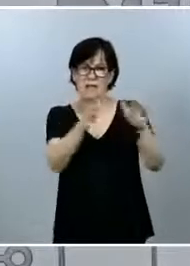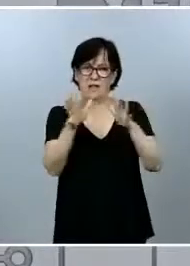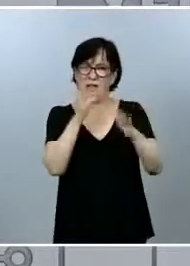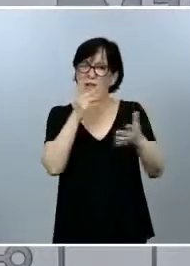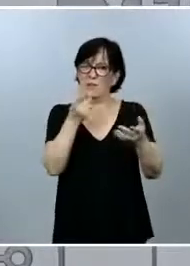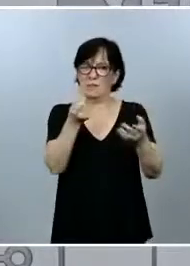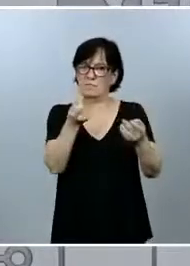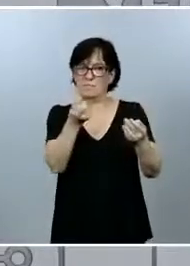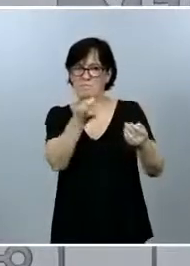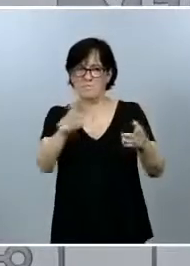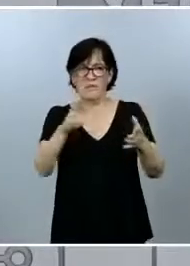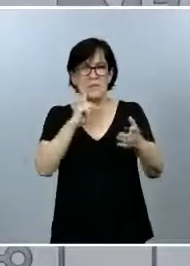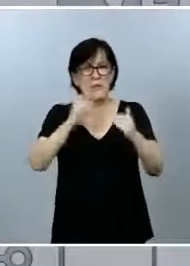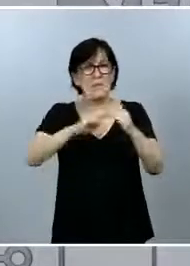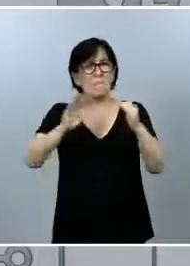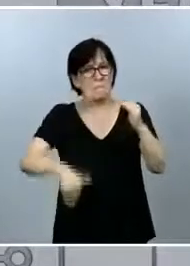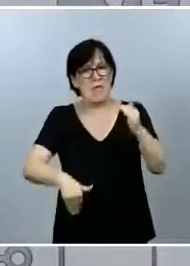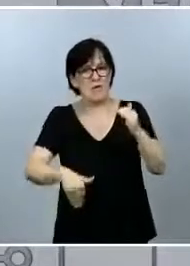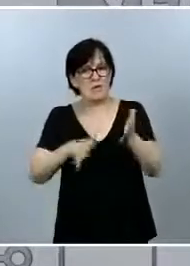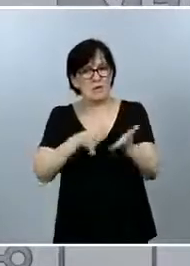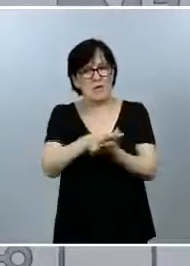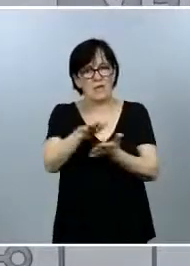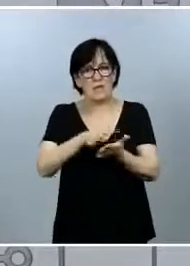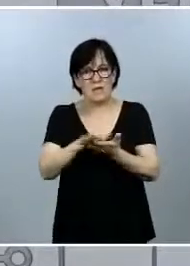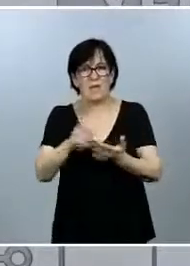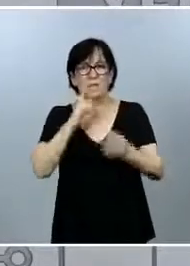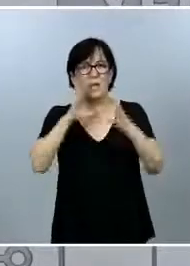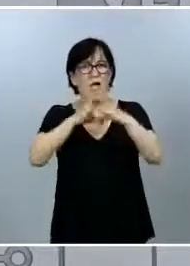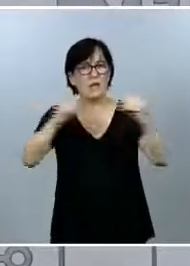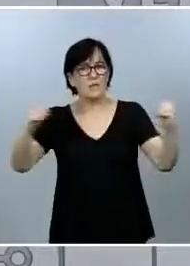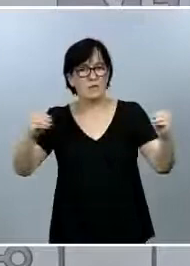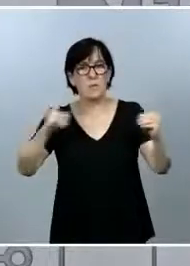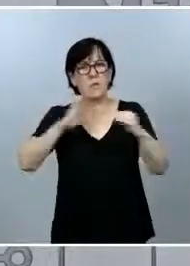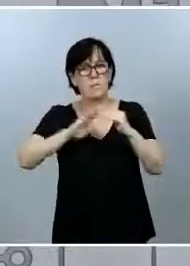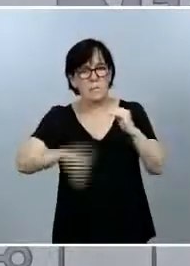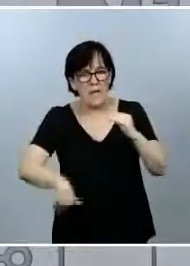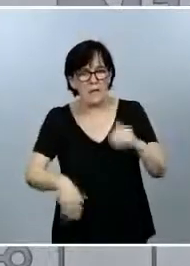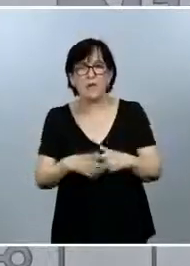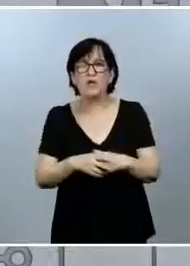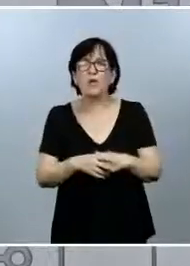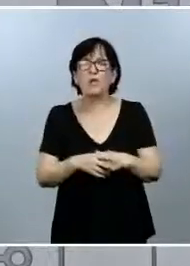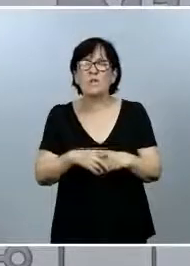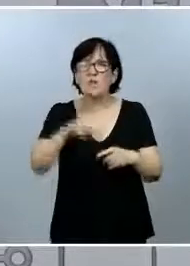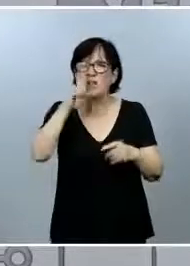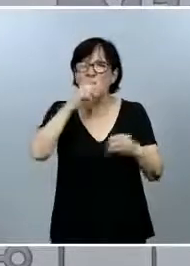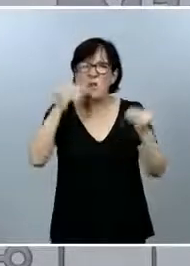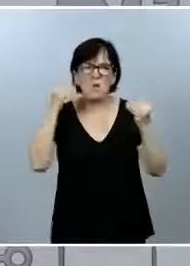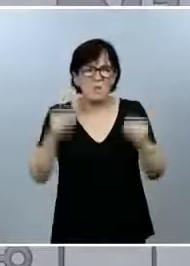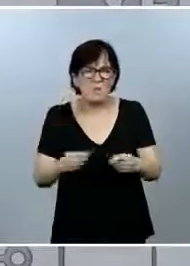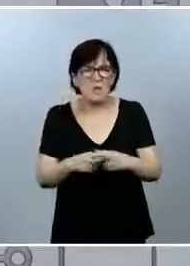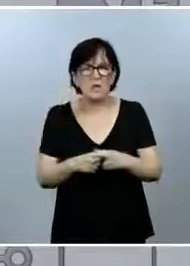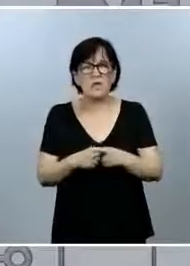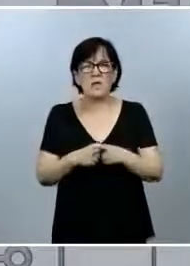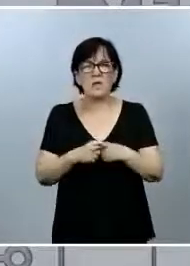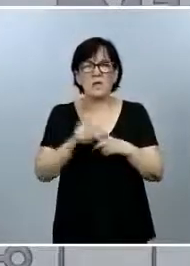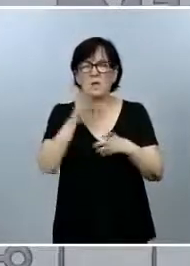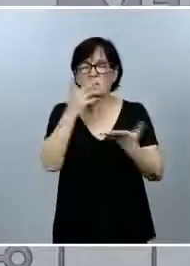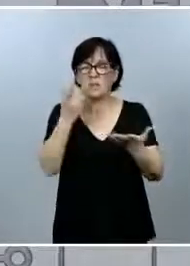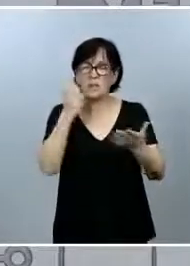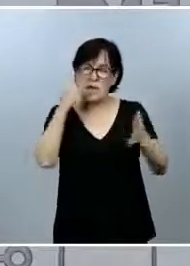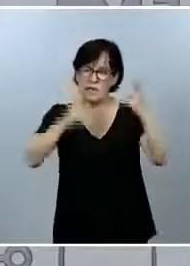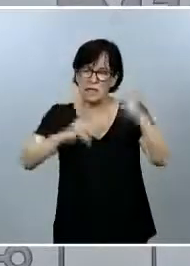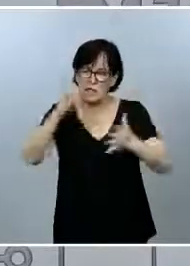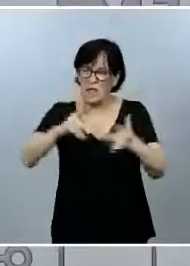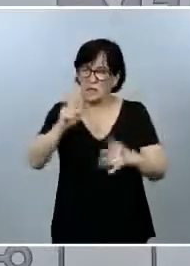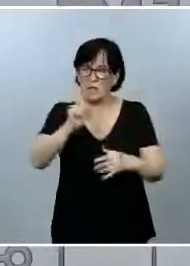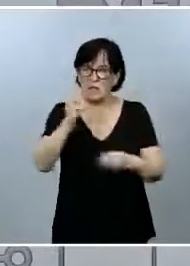con menos incidencia. Andalucía, por ejemplo, tenía algo menos, si no recuerdo mal, hace ya unos días que no hago los cálculos, pero si no